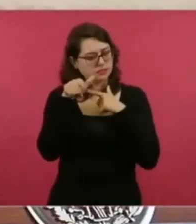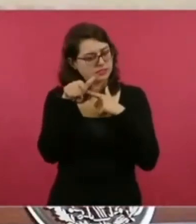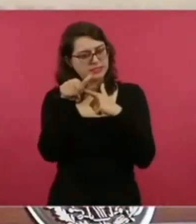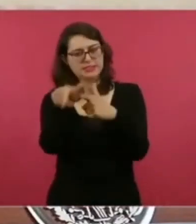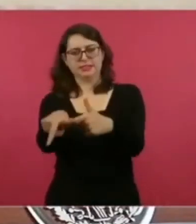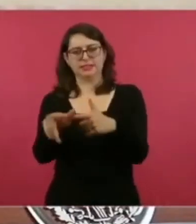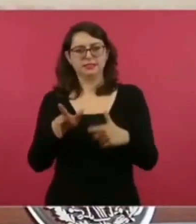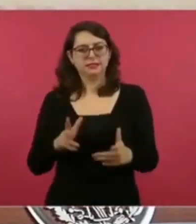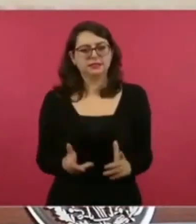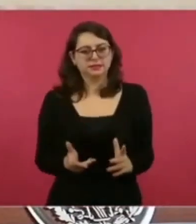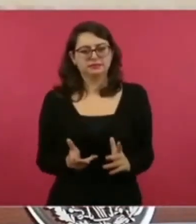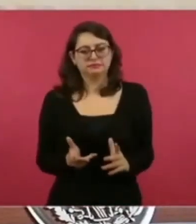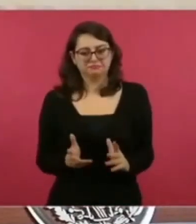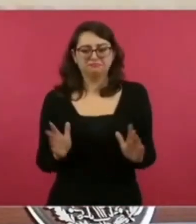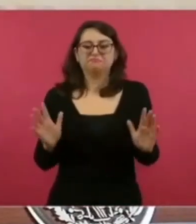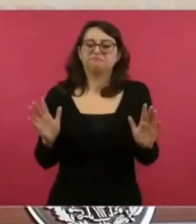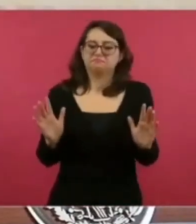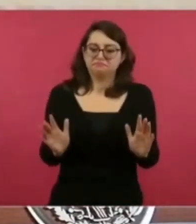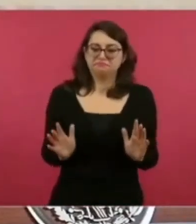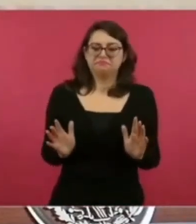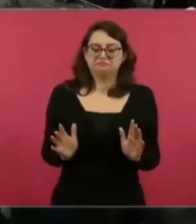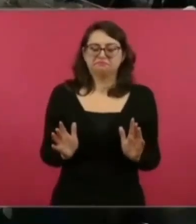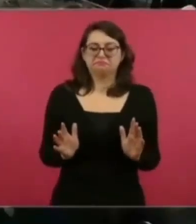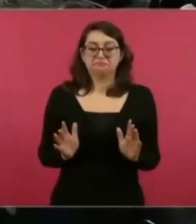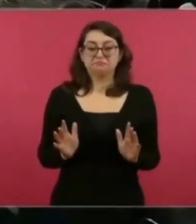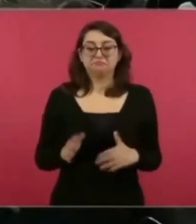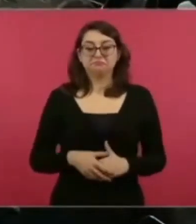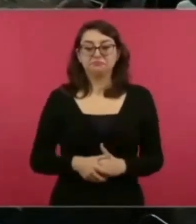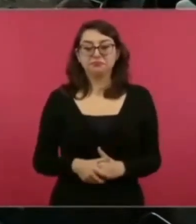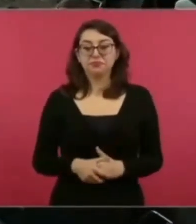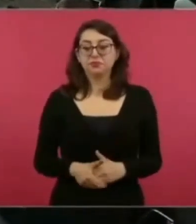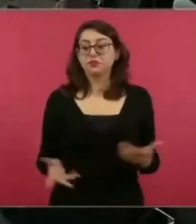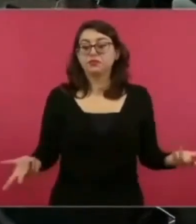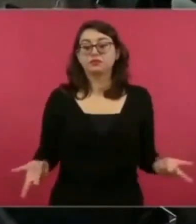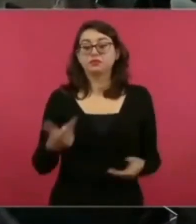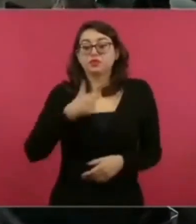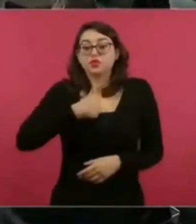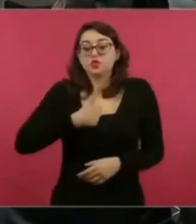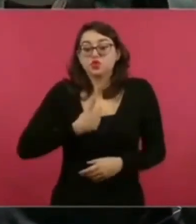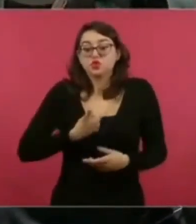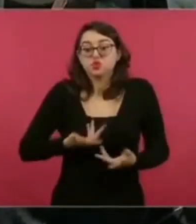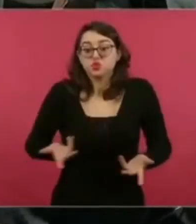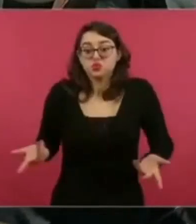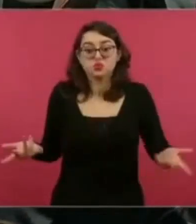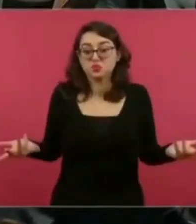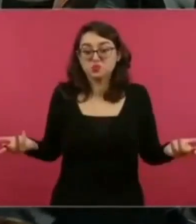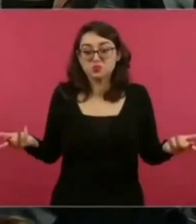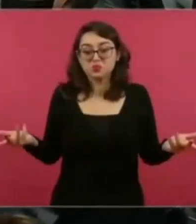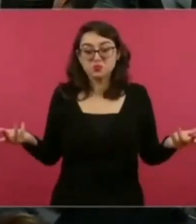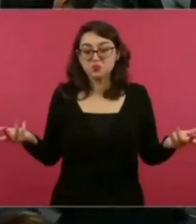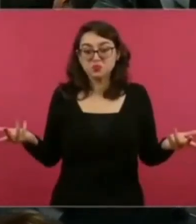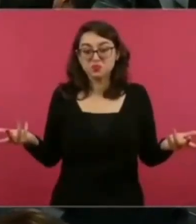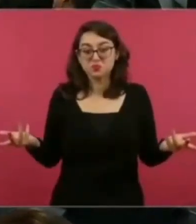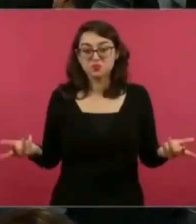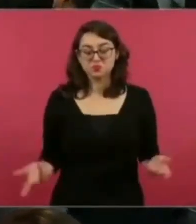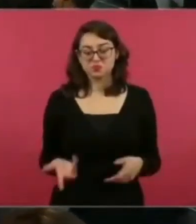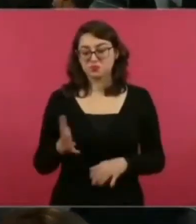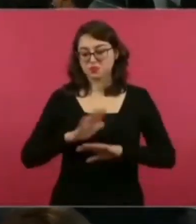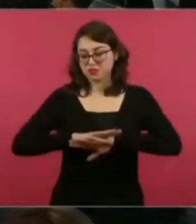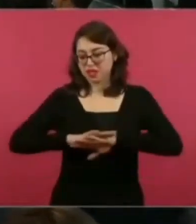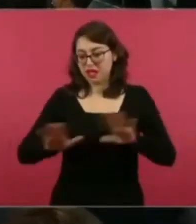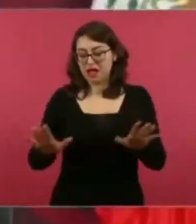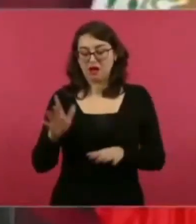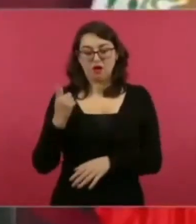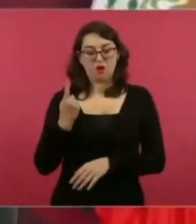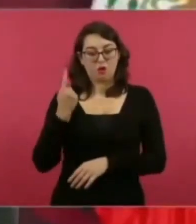entonces yo ya no voy a estar yo me voy a jubilar